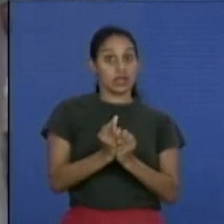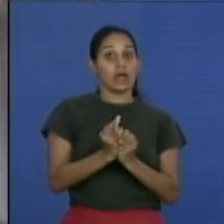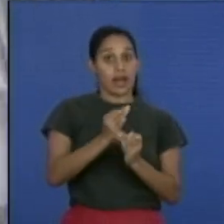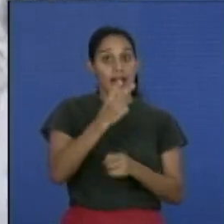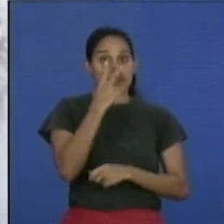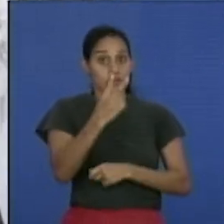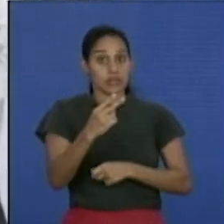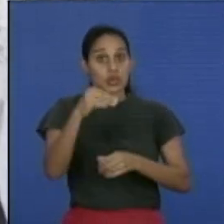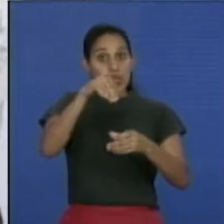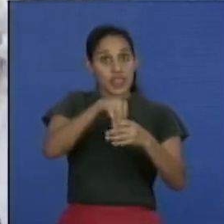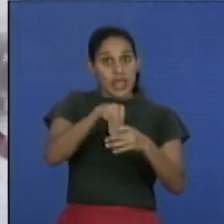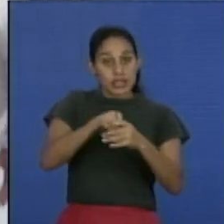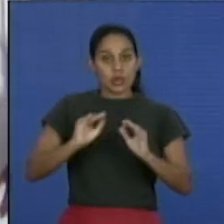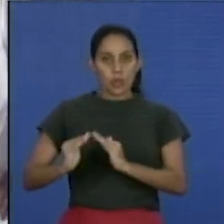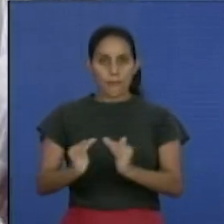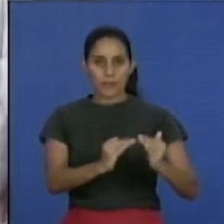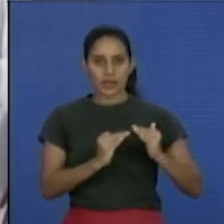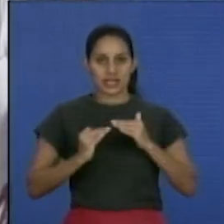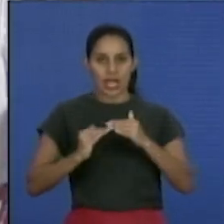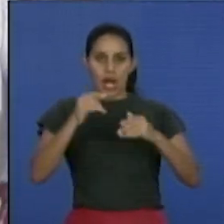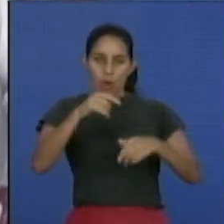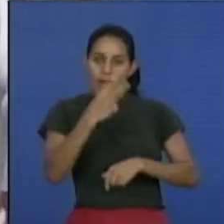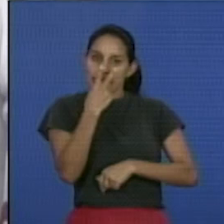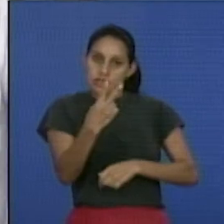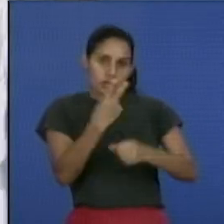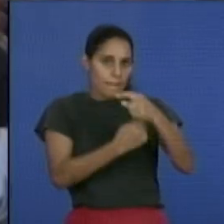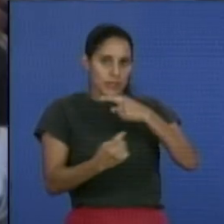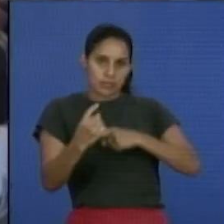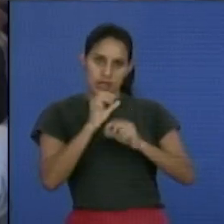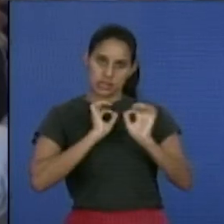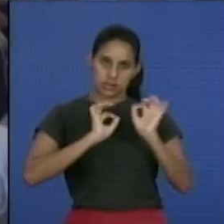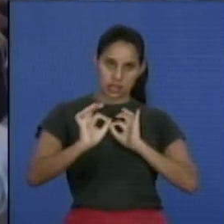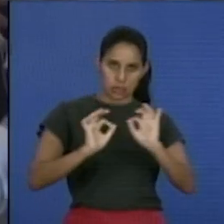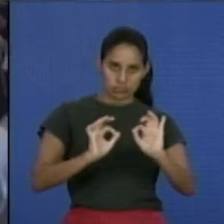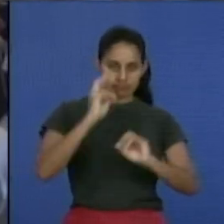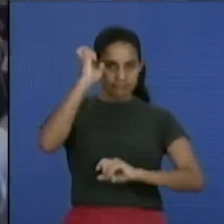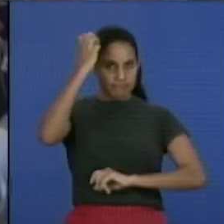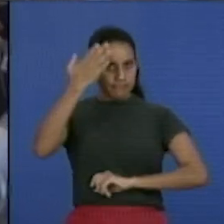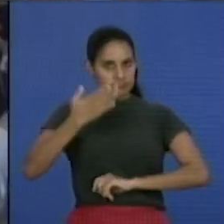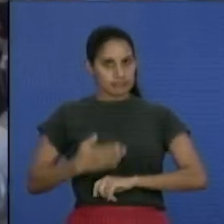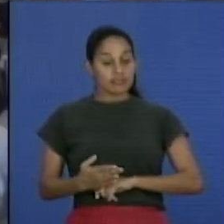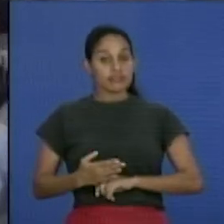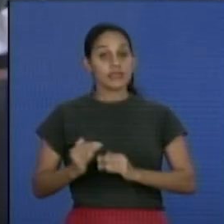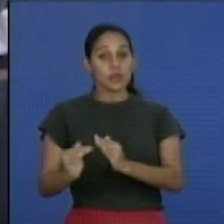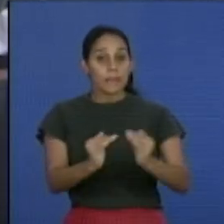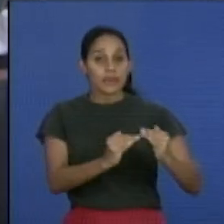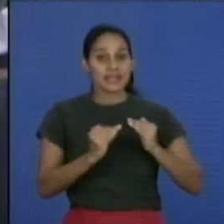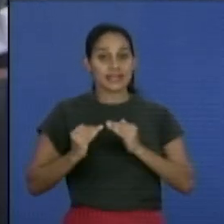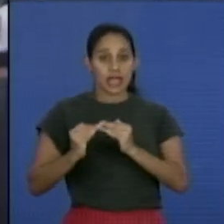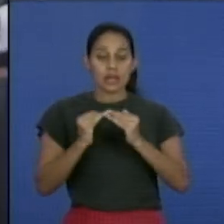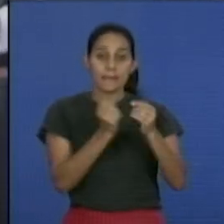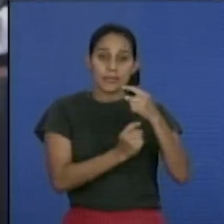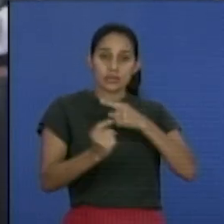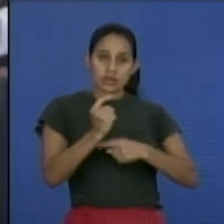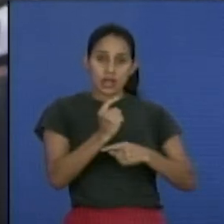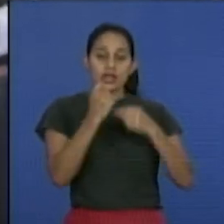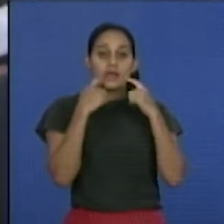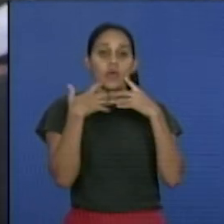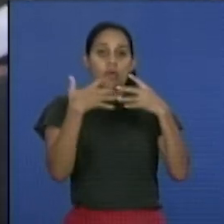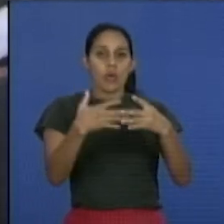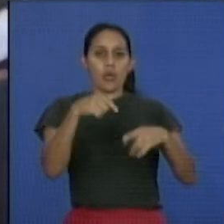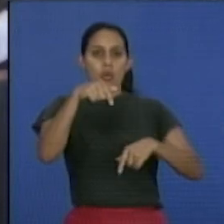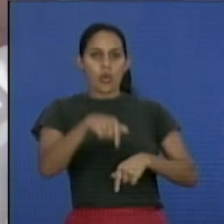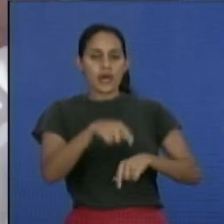desde la comunidad, lo que hoy llamamos también atención primaria de salud. La enfermería comunitaria en Cuba es intersectorial. Hoy la capital